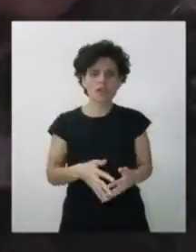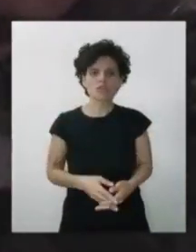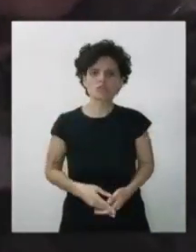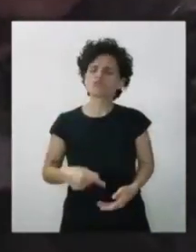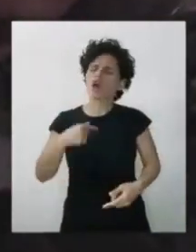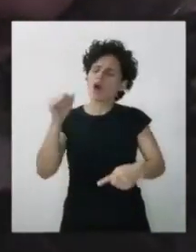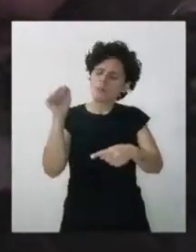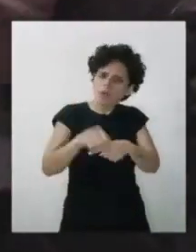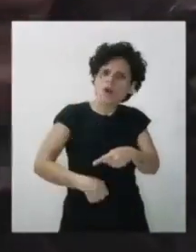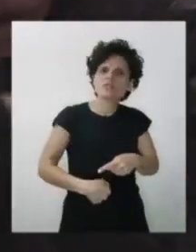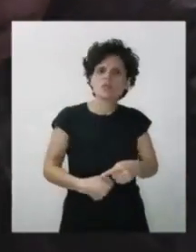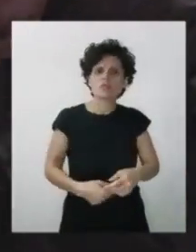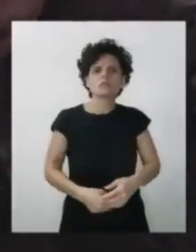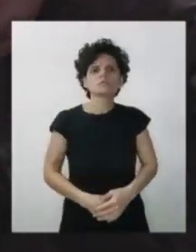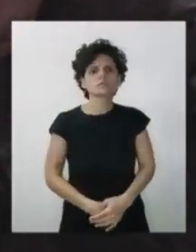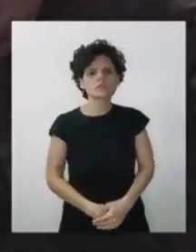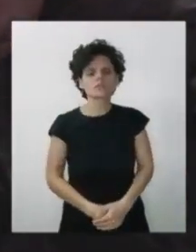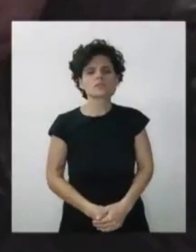y apruebo.